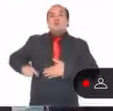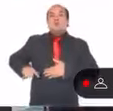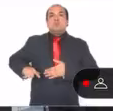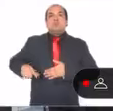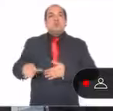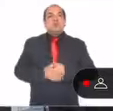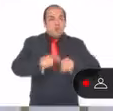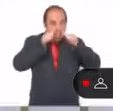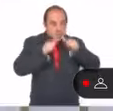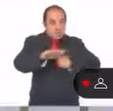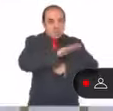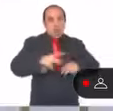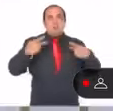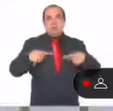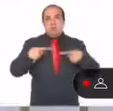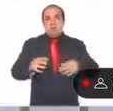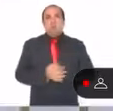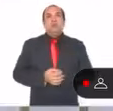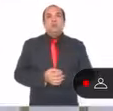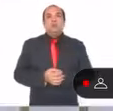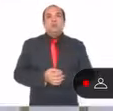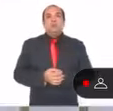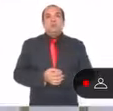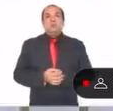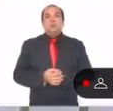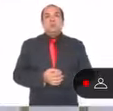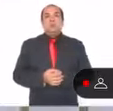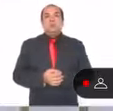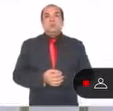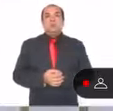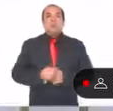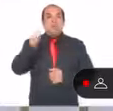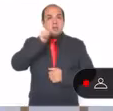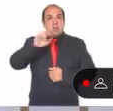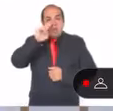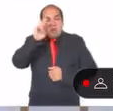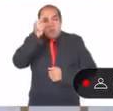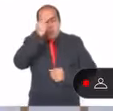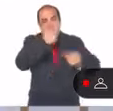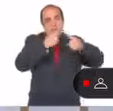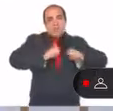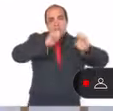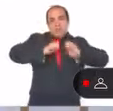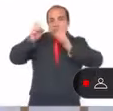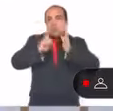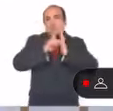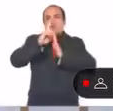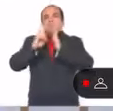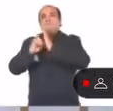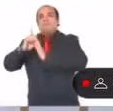acento social. Debemos de tener siempre presente que las unidades habitacionales son los